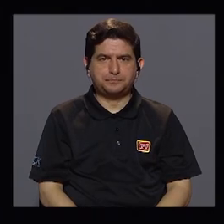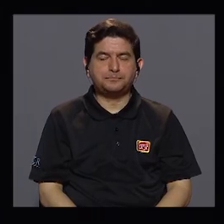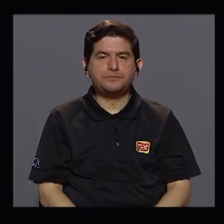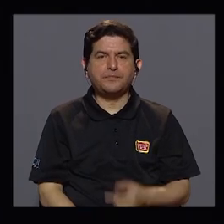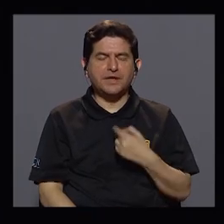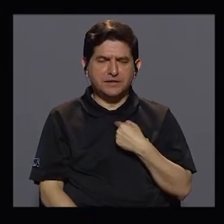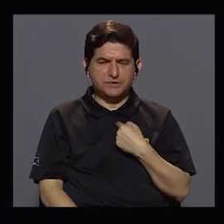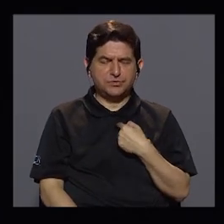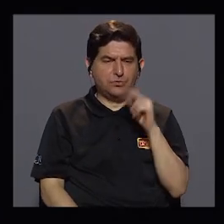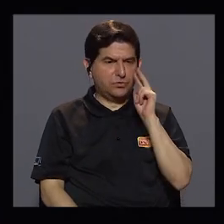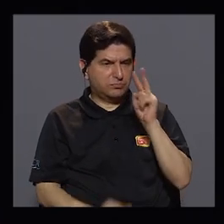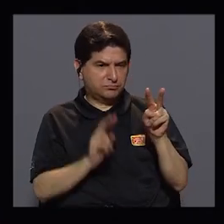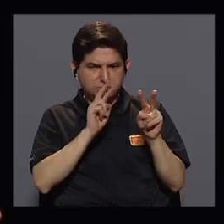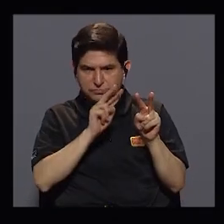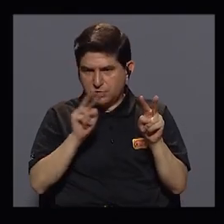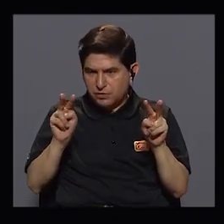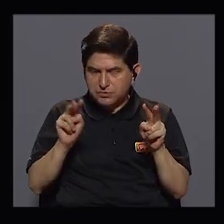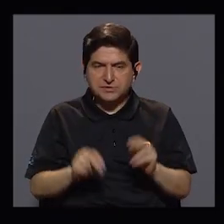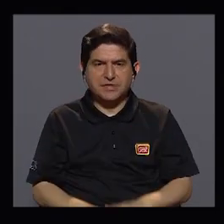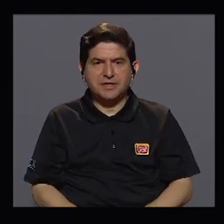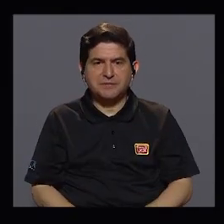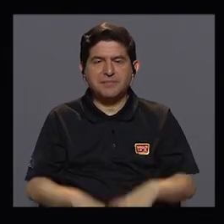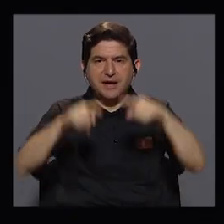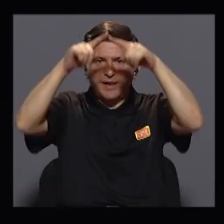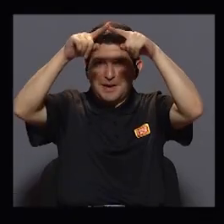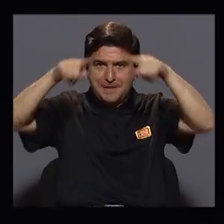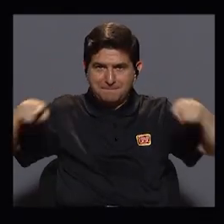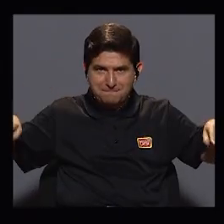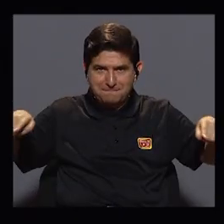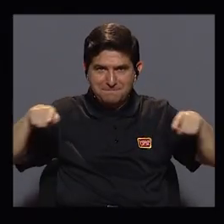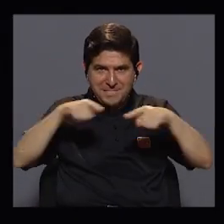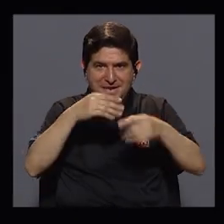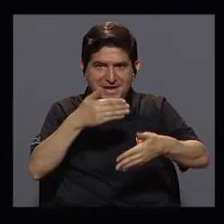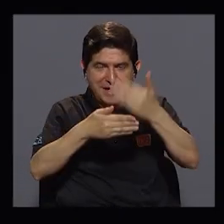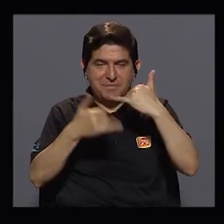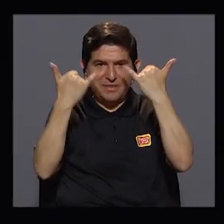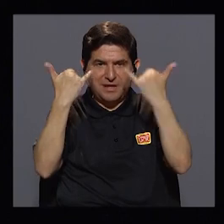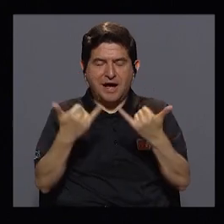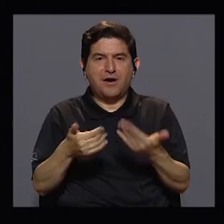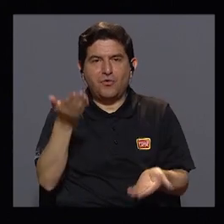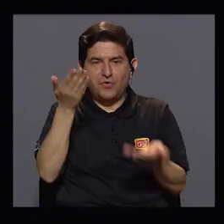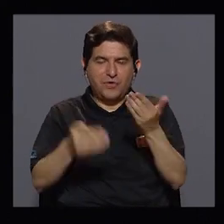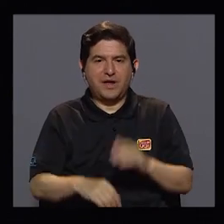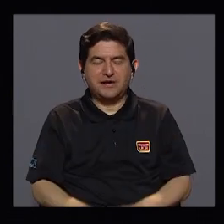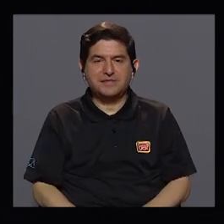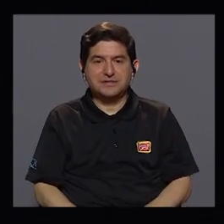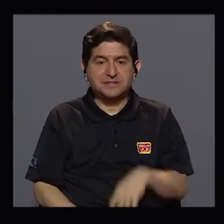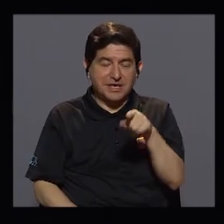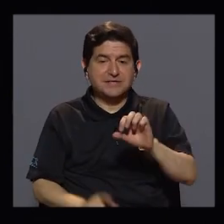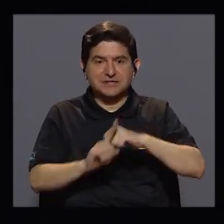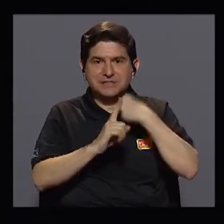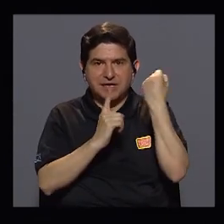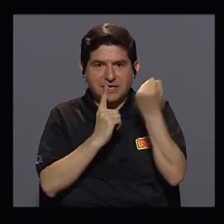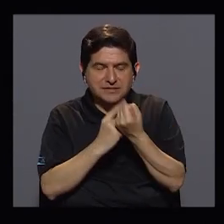ve aquello que era una pirámide en un momento determinado y ahora casi es una copa rebosante,